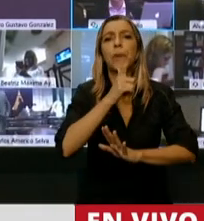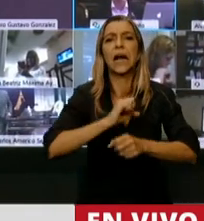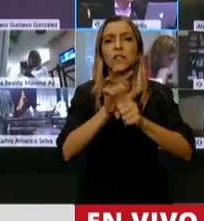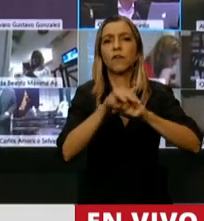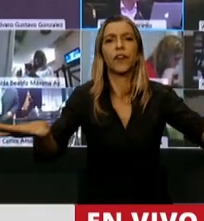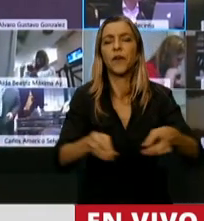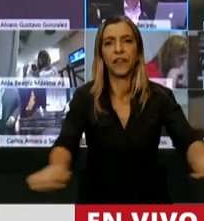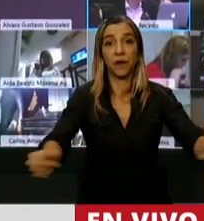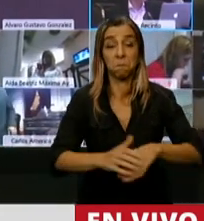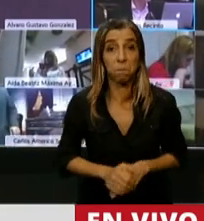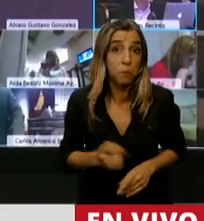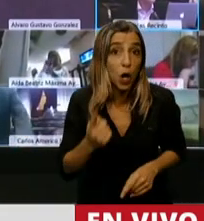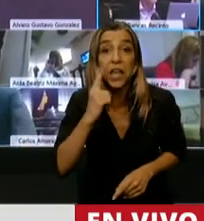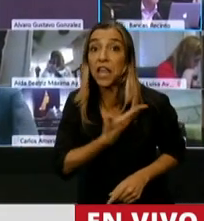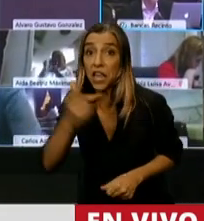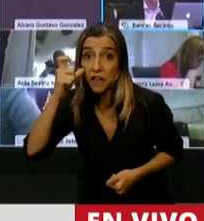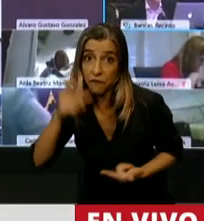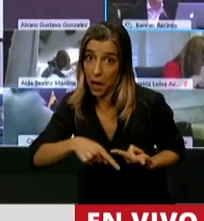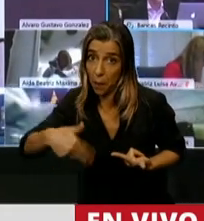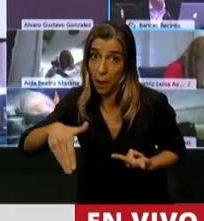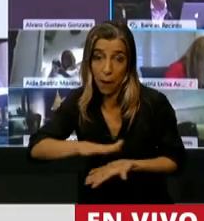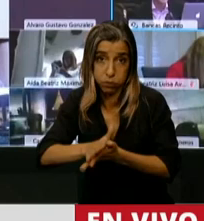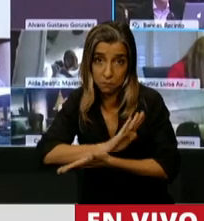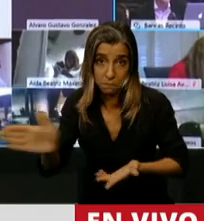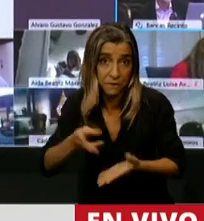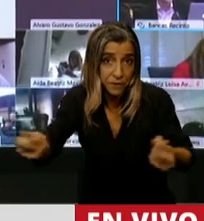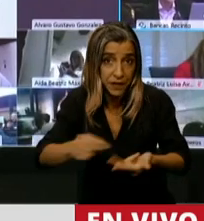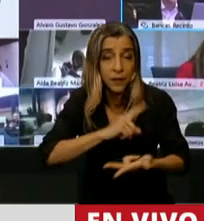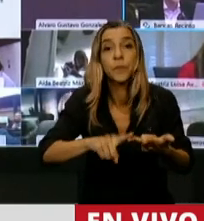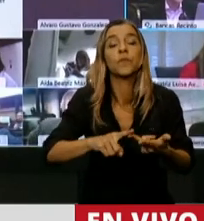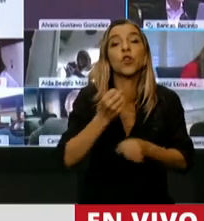Desaparece el IFE, desaparece el ATP a las empresas, subsidios a los hogares,